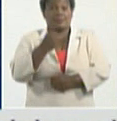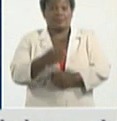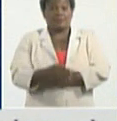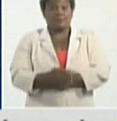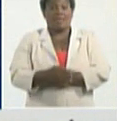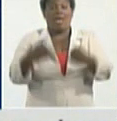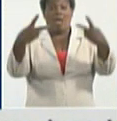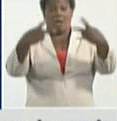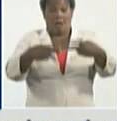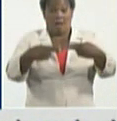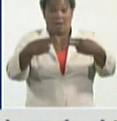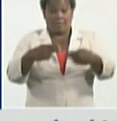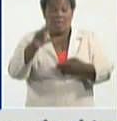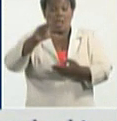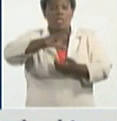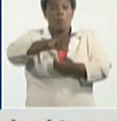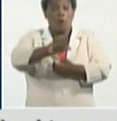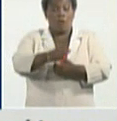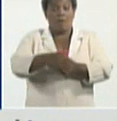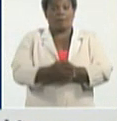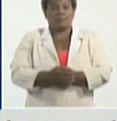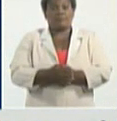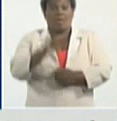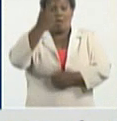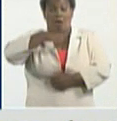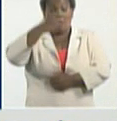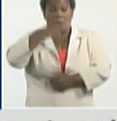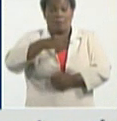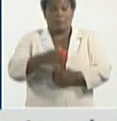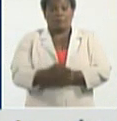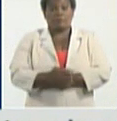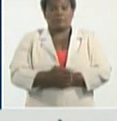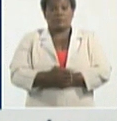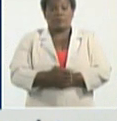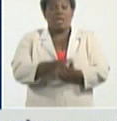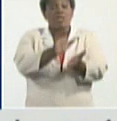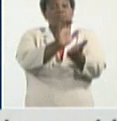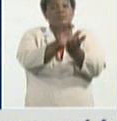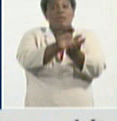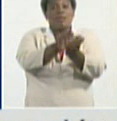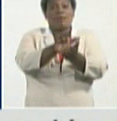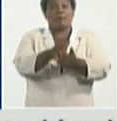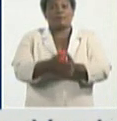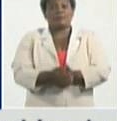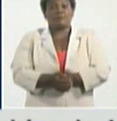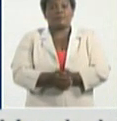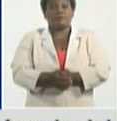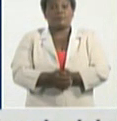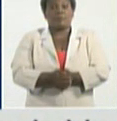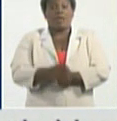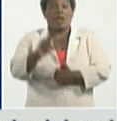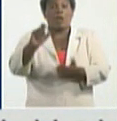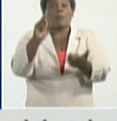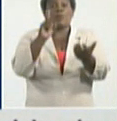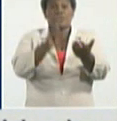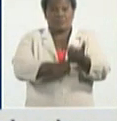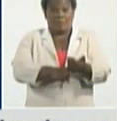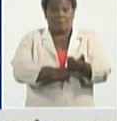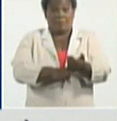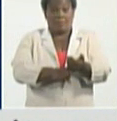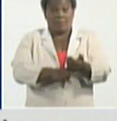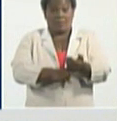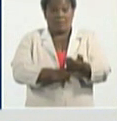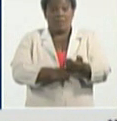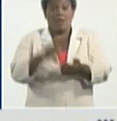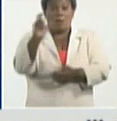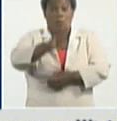Cárdenas, Limonar, Los Arabos, Ciénaga de Zapata, Carlos Manuel de Céspedes, la provincia